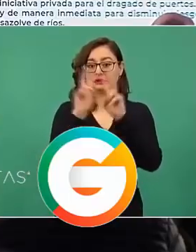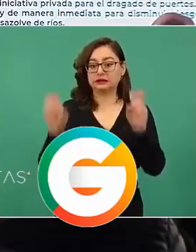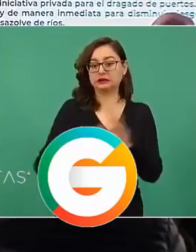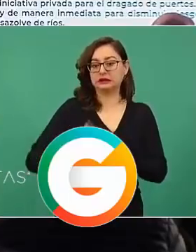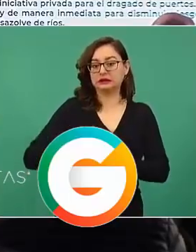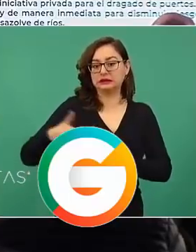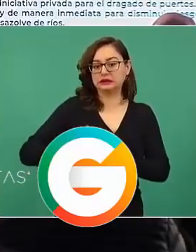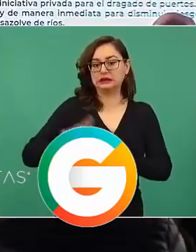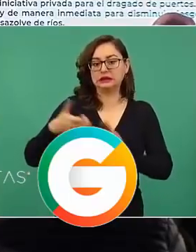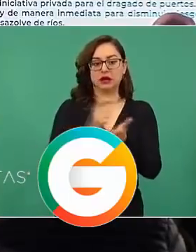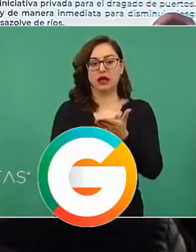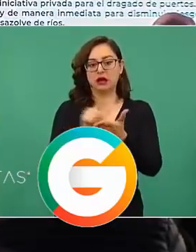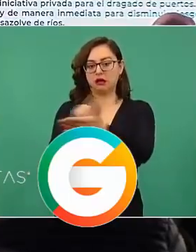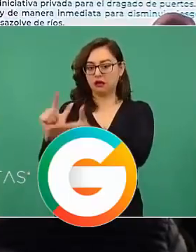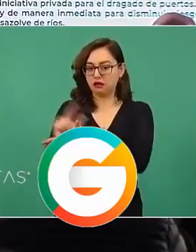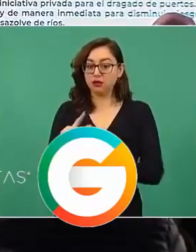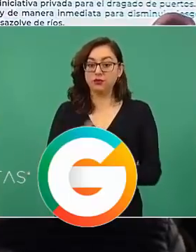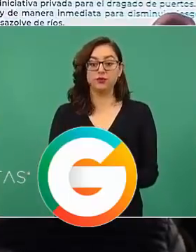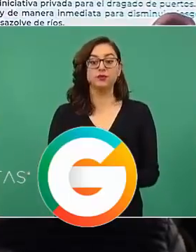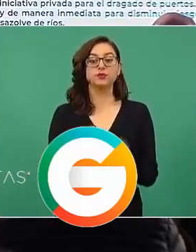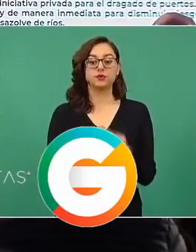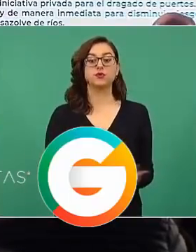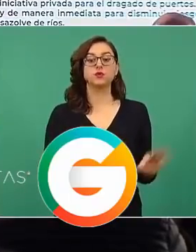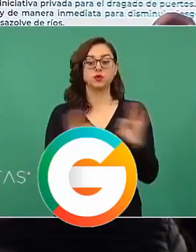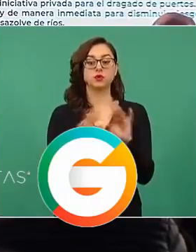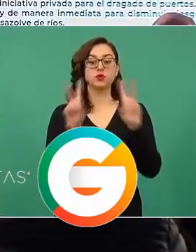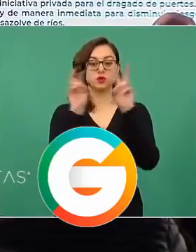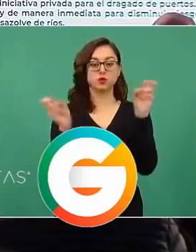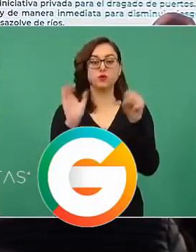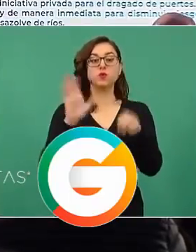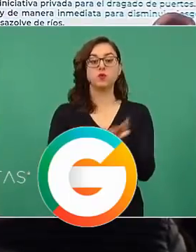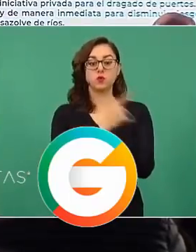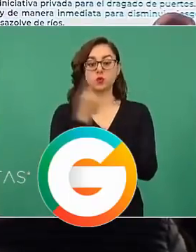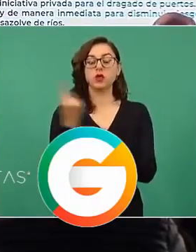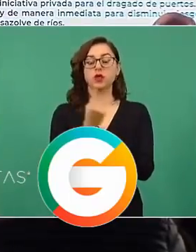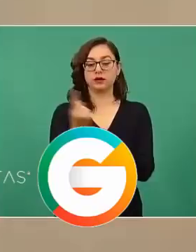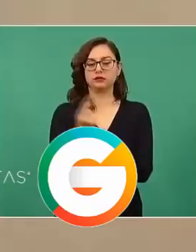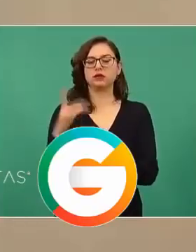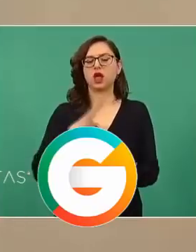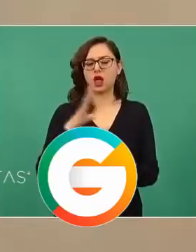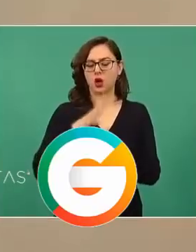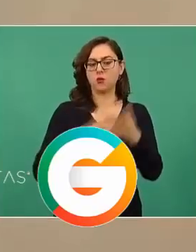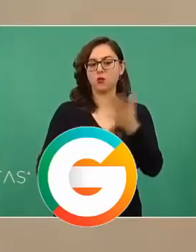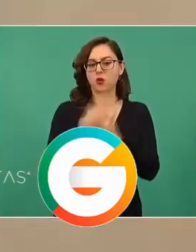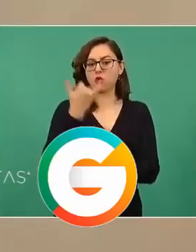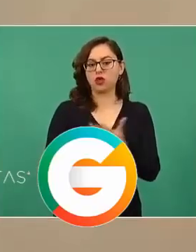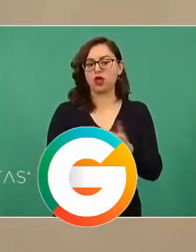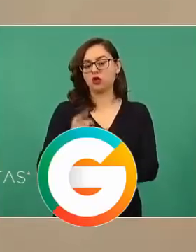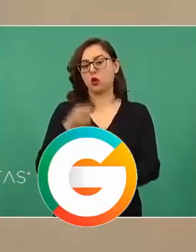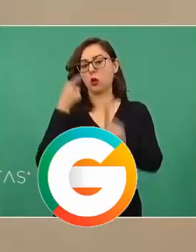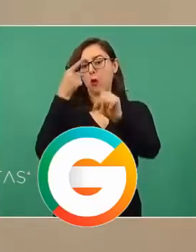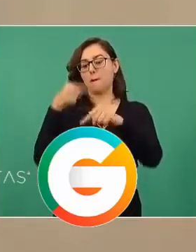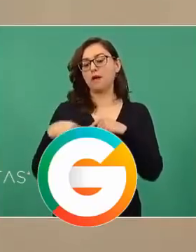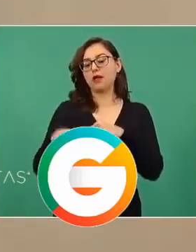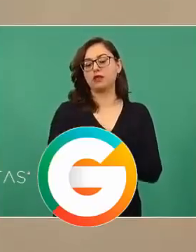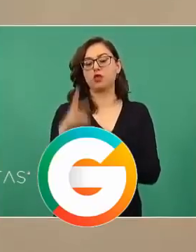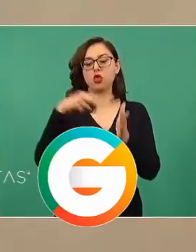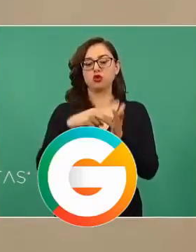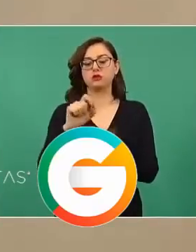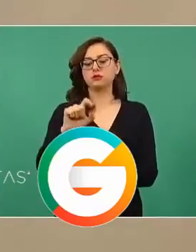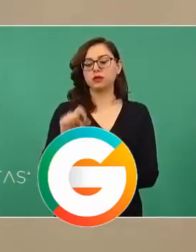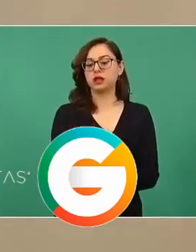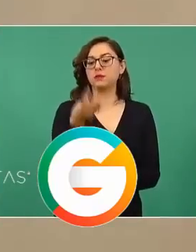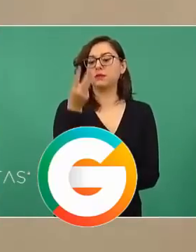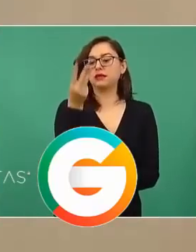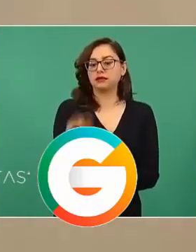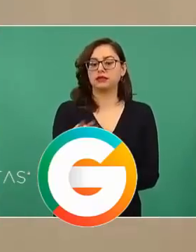mencionar lo del dragado? Porque el proyecto que se tiene, el plan que se tiene es que para el 2023 el Estado mexicano sea